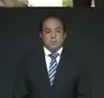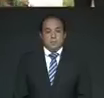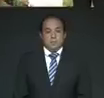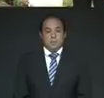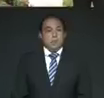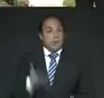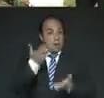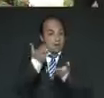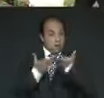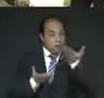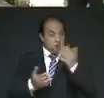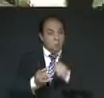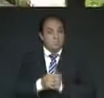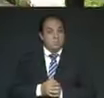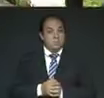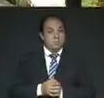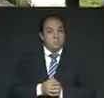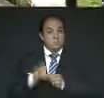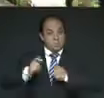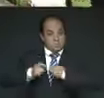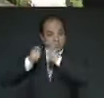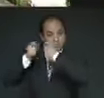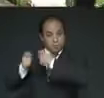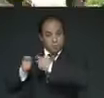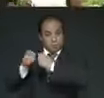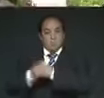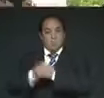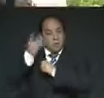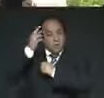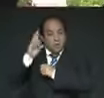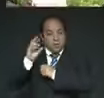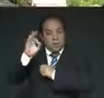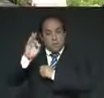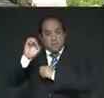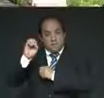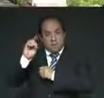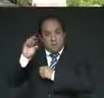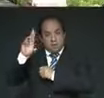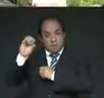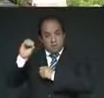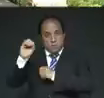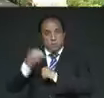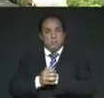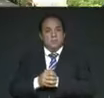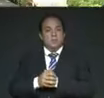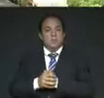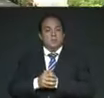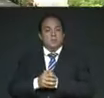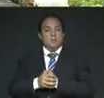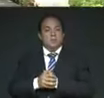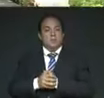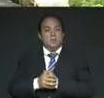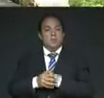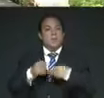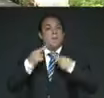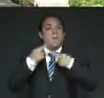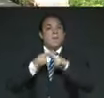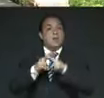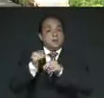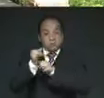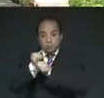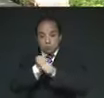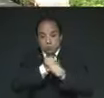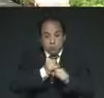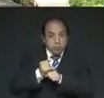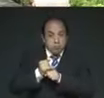A continuación, cedemos el uso de la palabra al doctor Federico Navarrete Linares, profesor e investigador de la